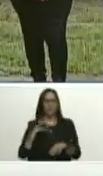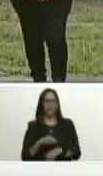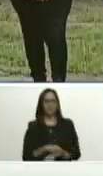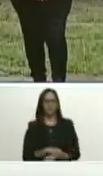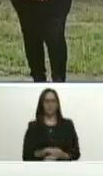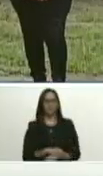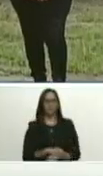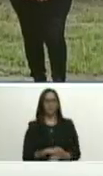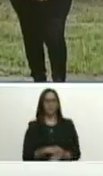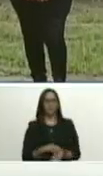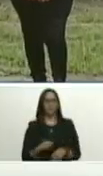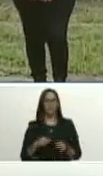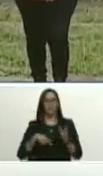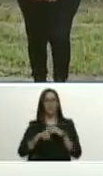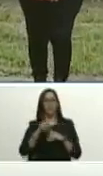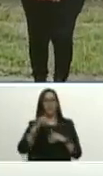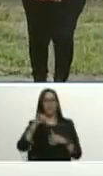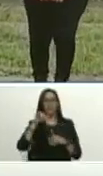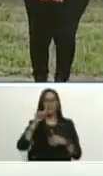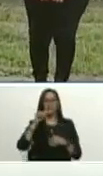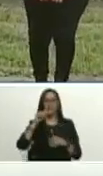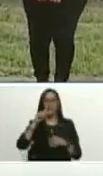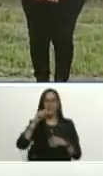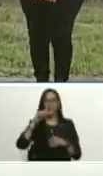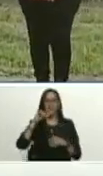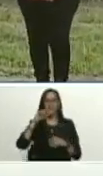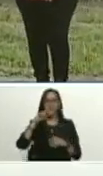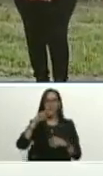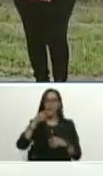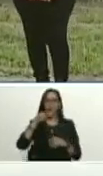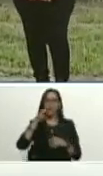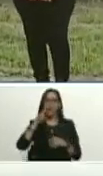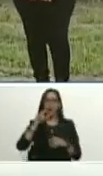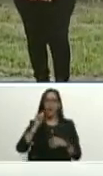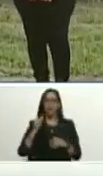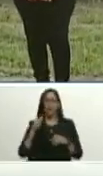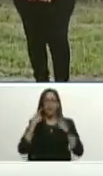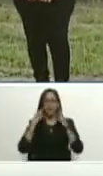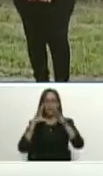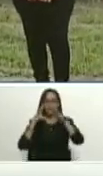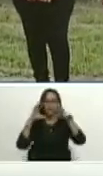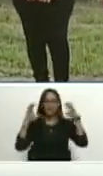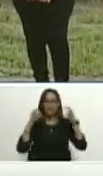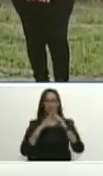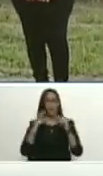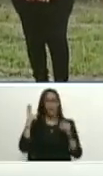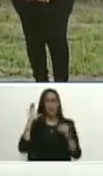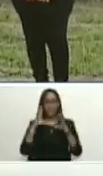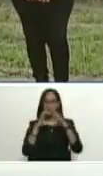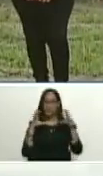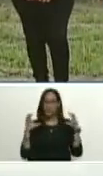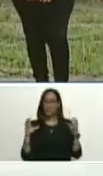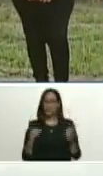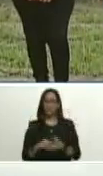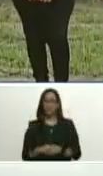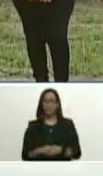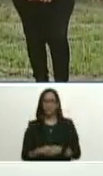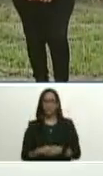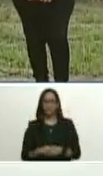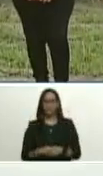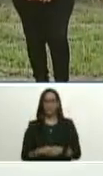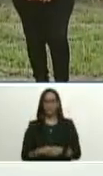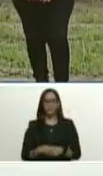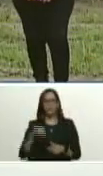vámonos a Yaritagua del oriente del país miren como está nublado todo el país nubladito en